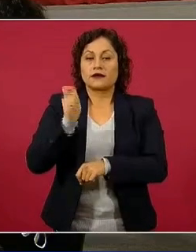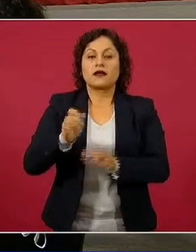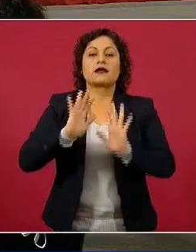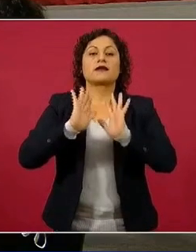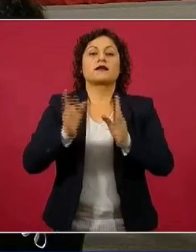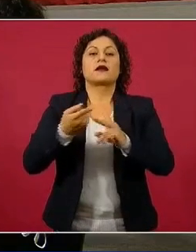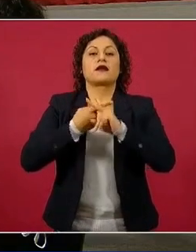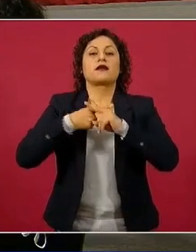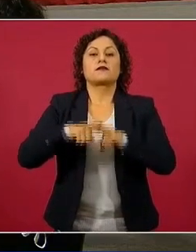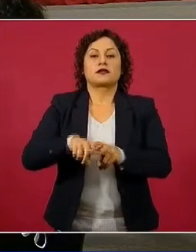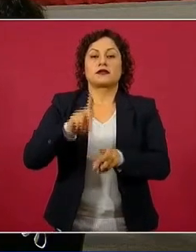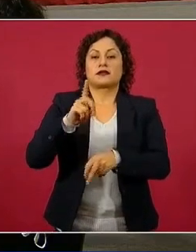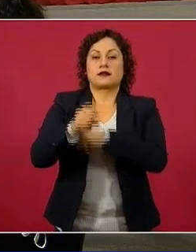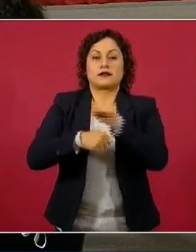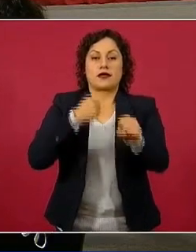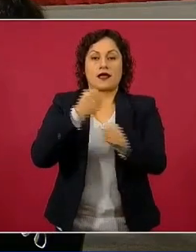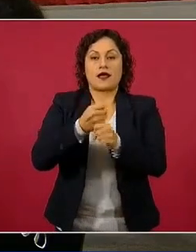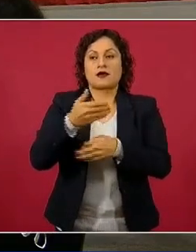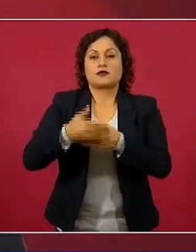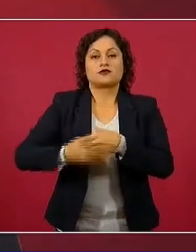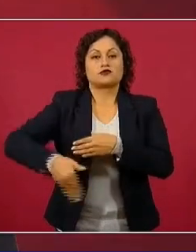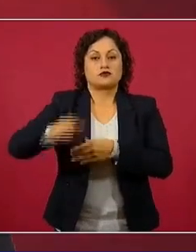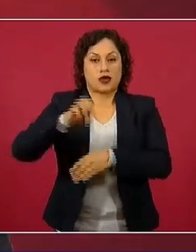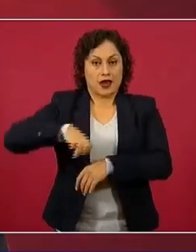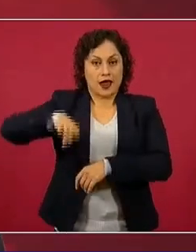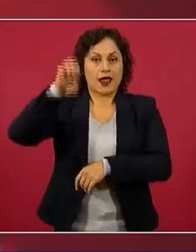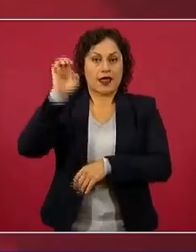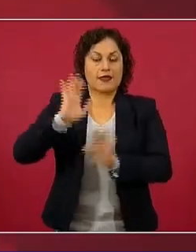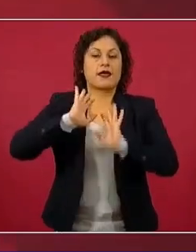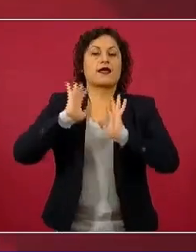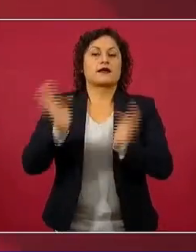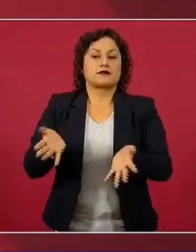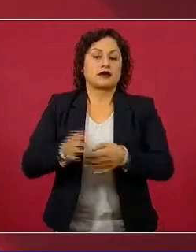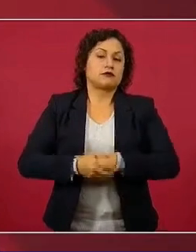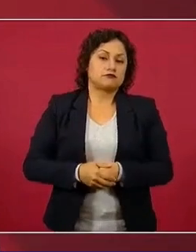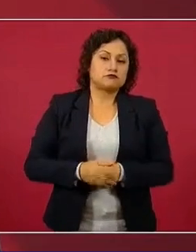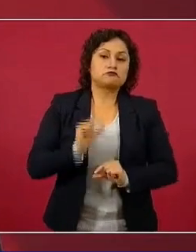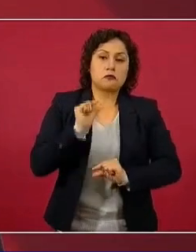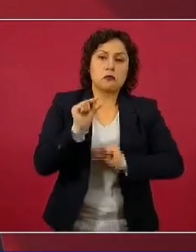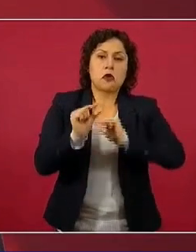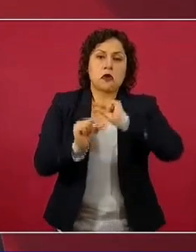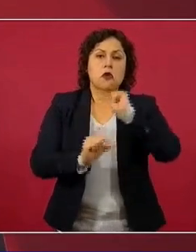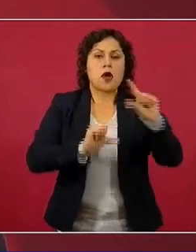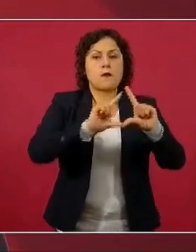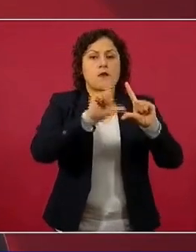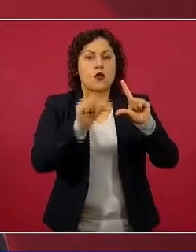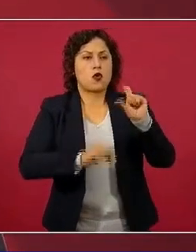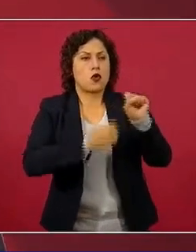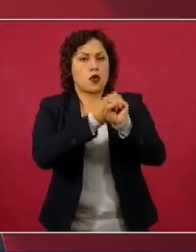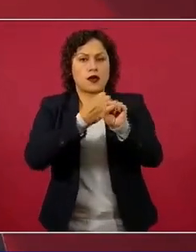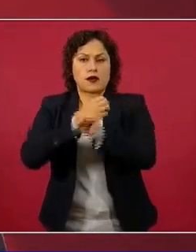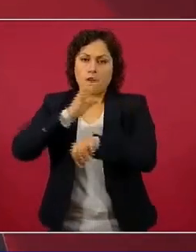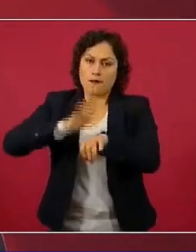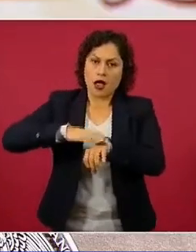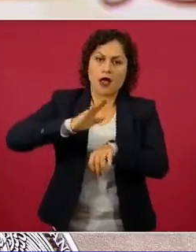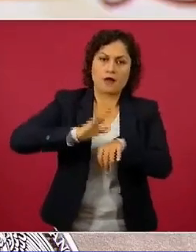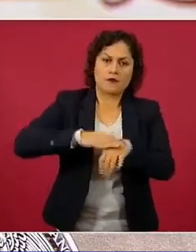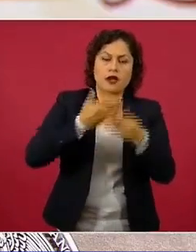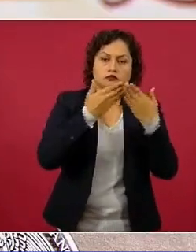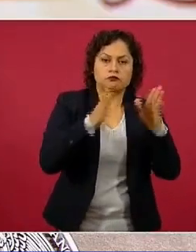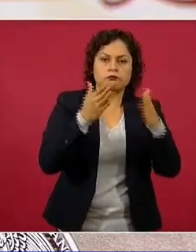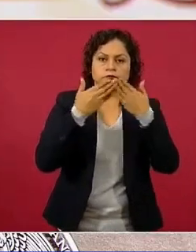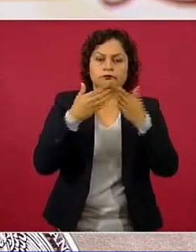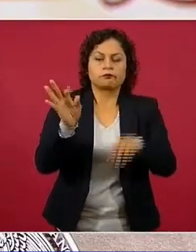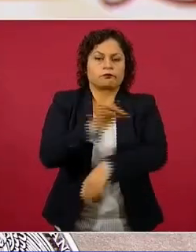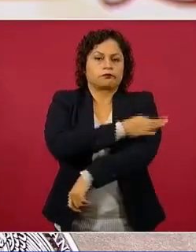años en adelante. Desde luego lo seguiremos abriendo en la otra mitad de las entidades federativas, pero a sólo dos